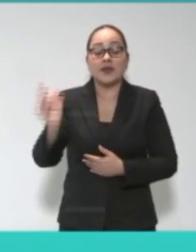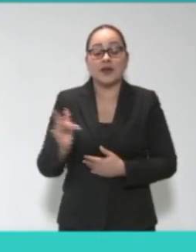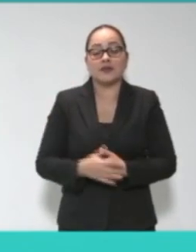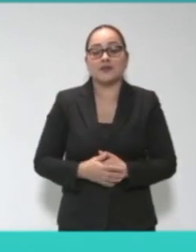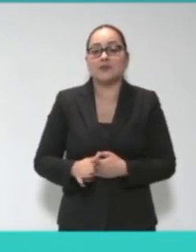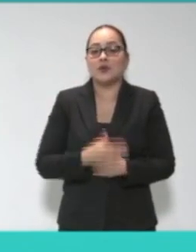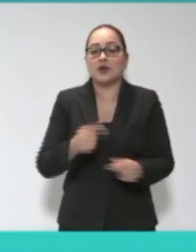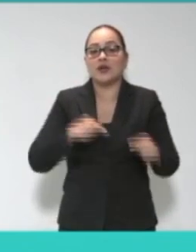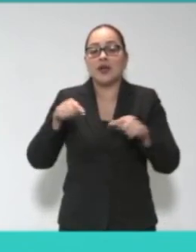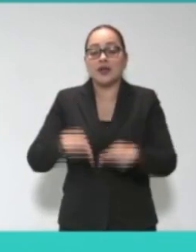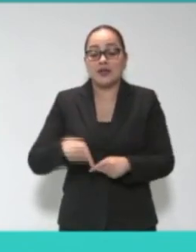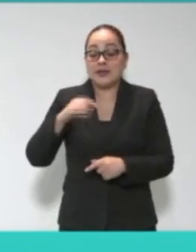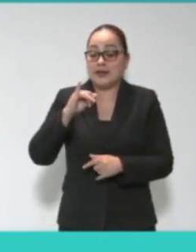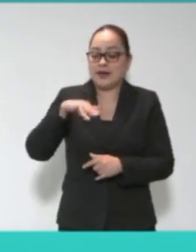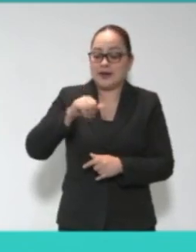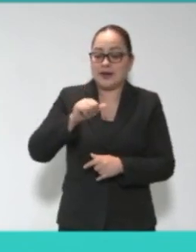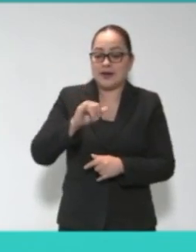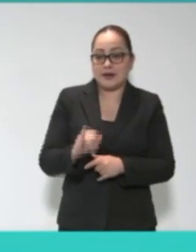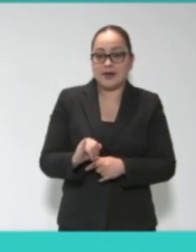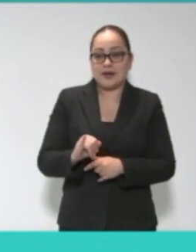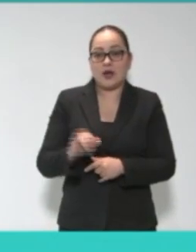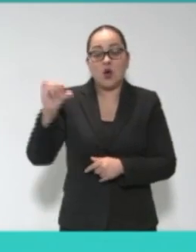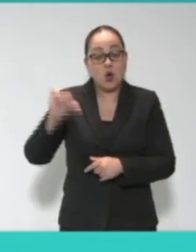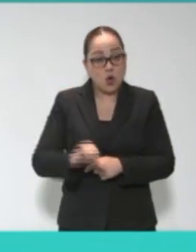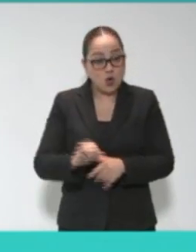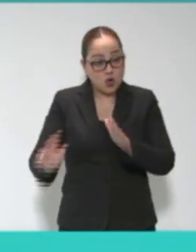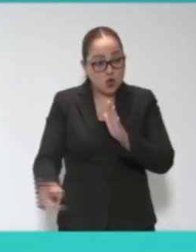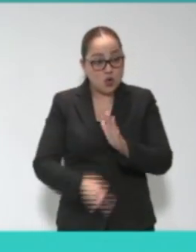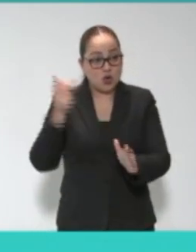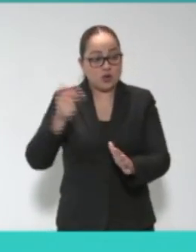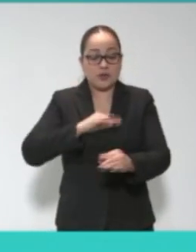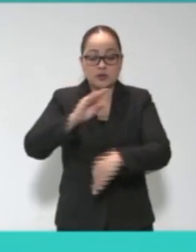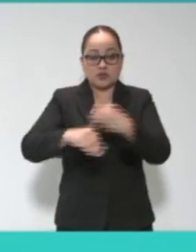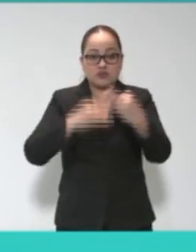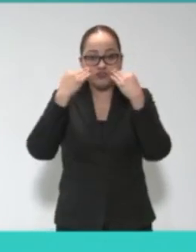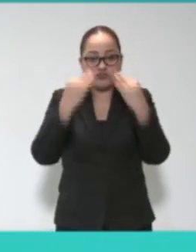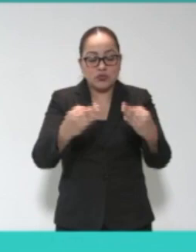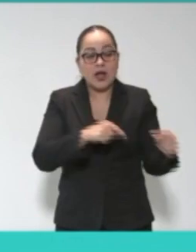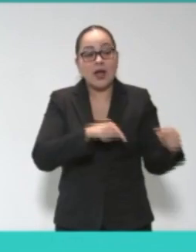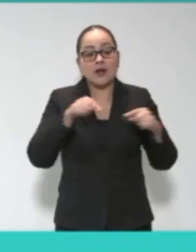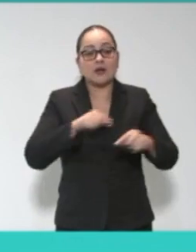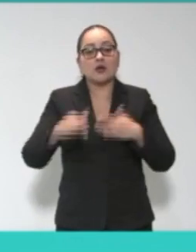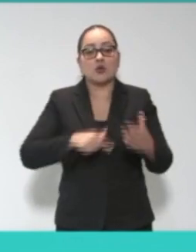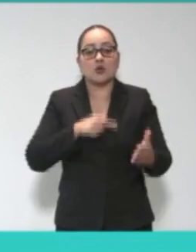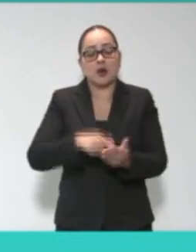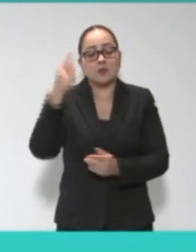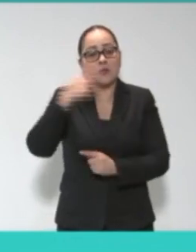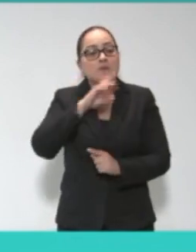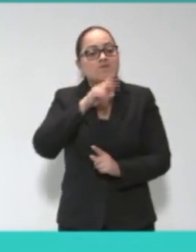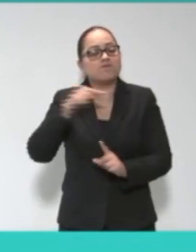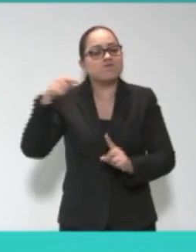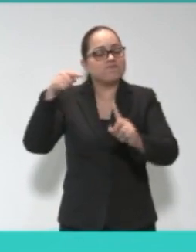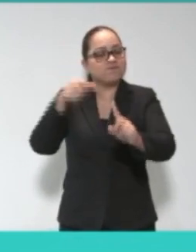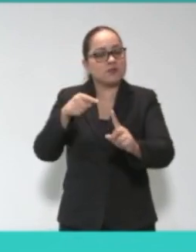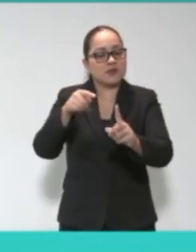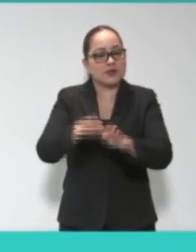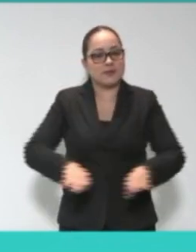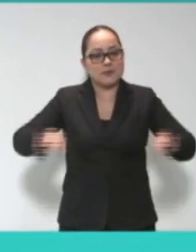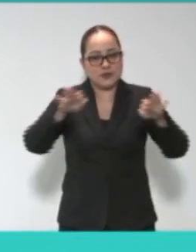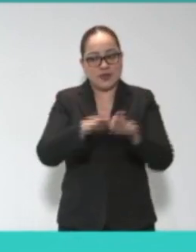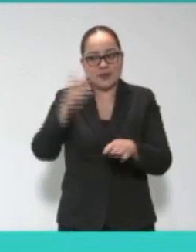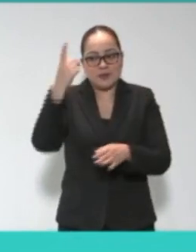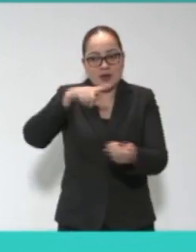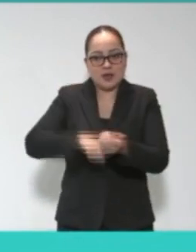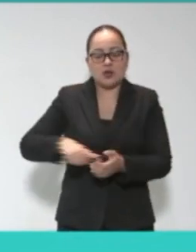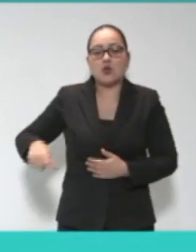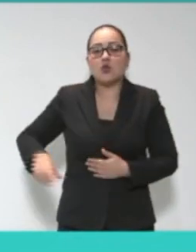El INAI hoy, una vez más, da testimonio de ser epicentro de las mejores causas que una democracia